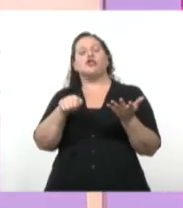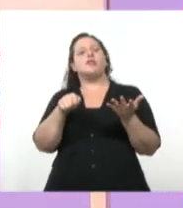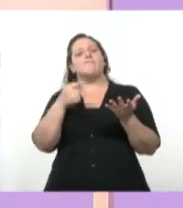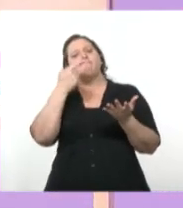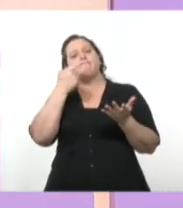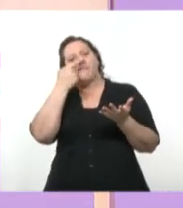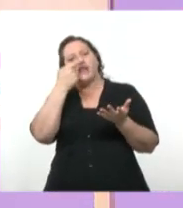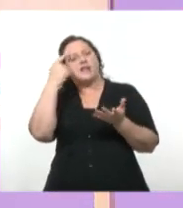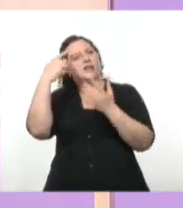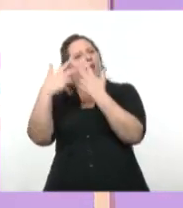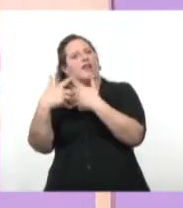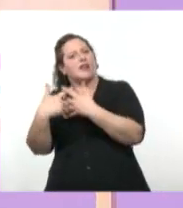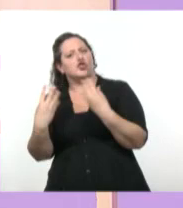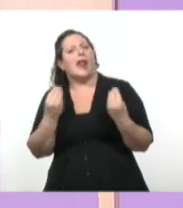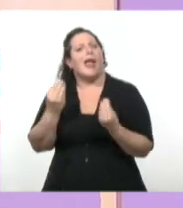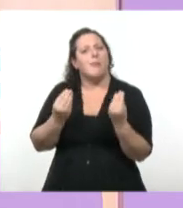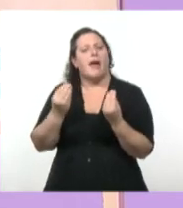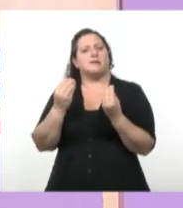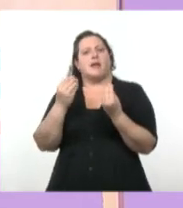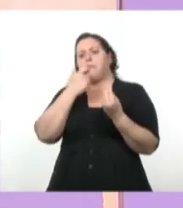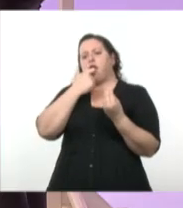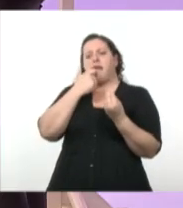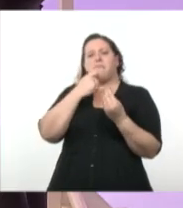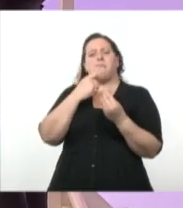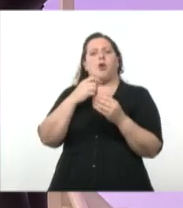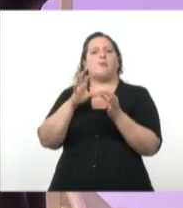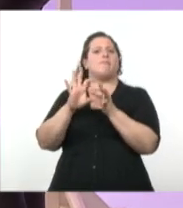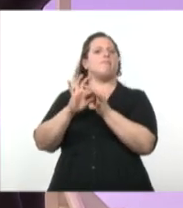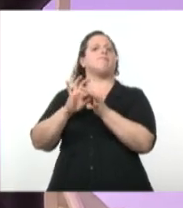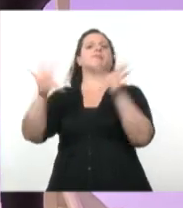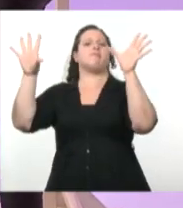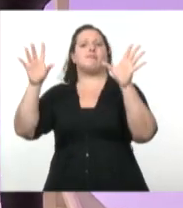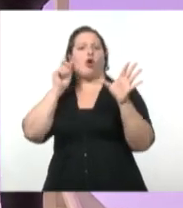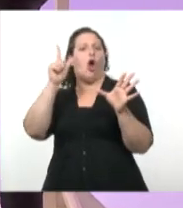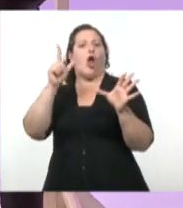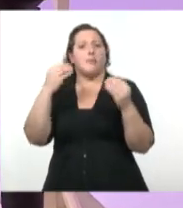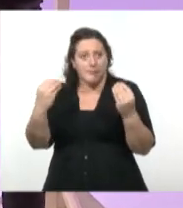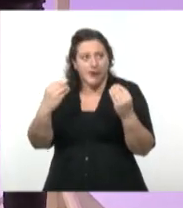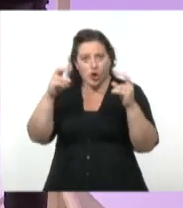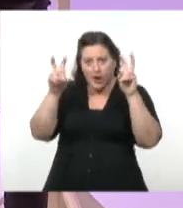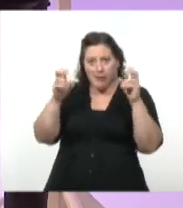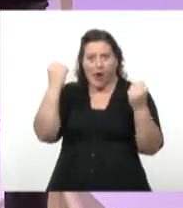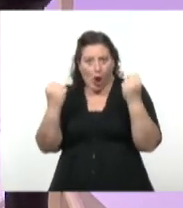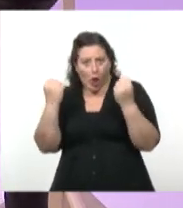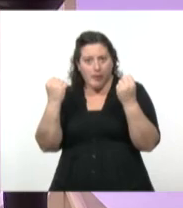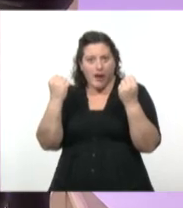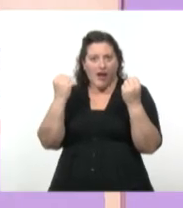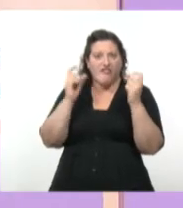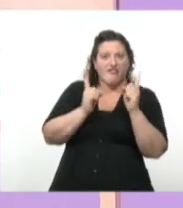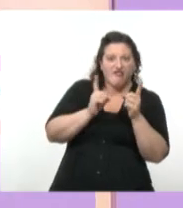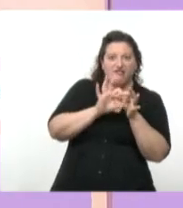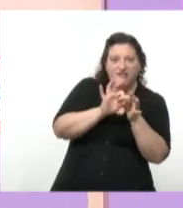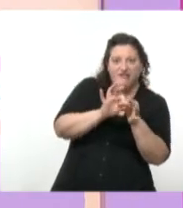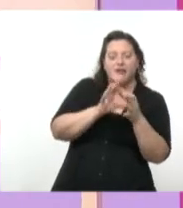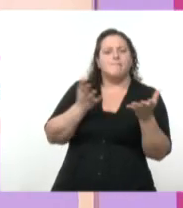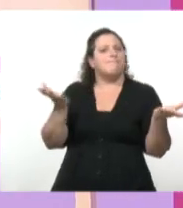de su independencia original. Vimos algo en el video de la figura de José Martí, pero ¿nos querés agregar algo? Bueno, la figura